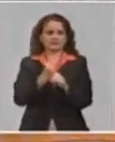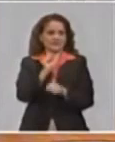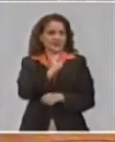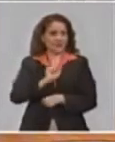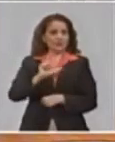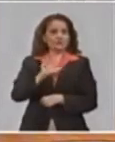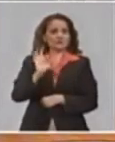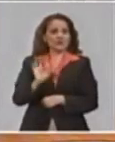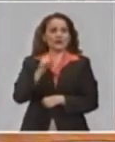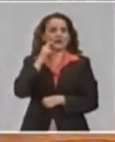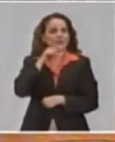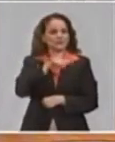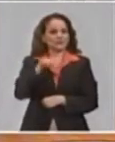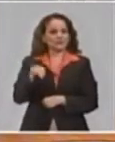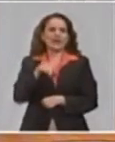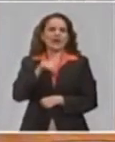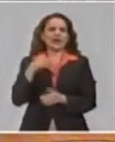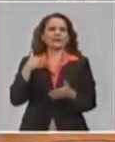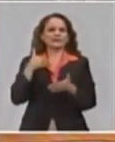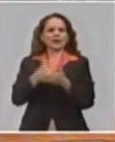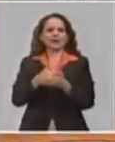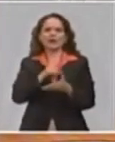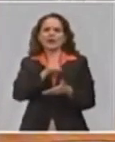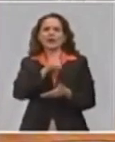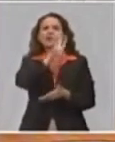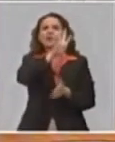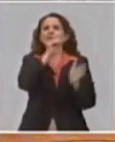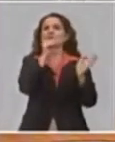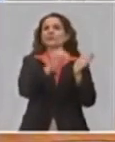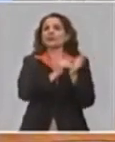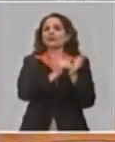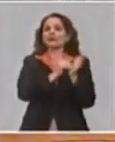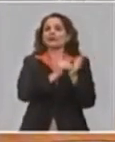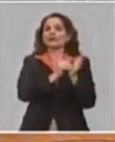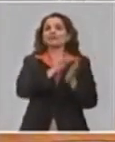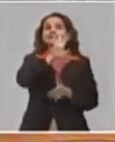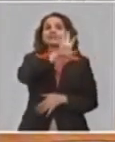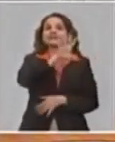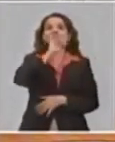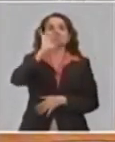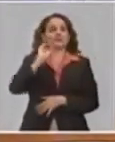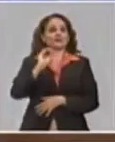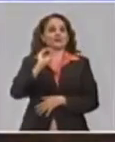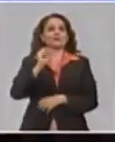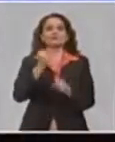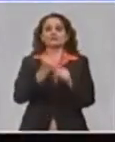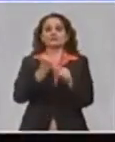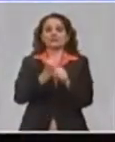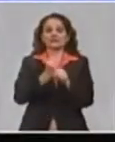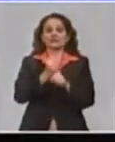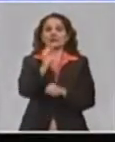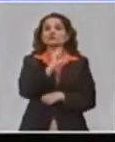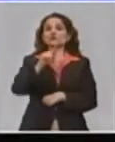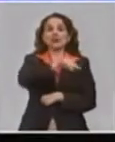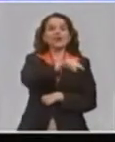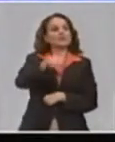en estos momentos tenemos 4.570 trabajadores trabajadores sociales que se encuentran en el terreno.